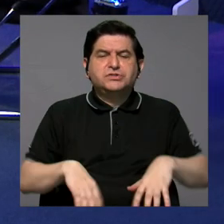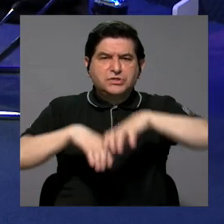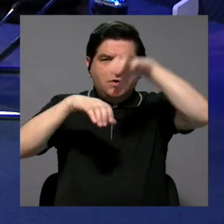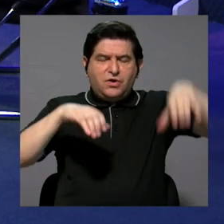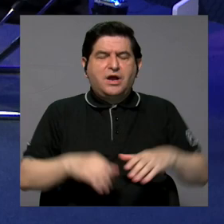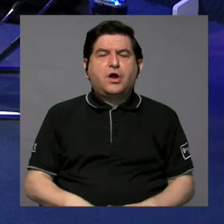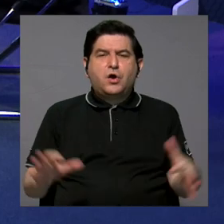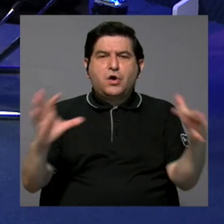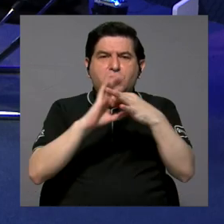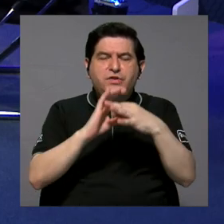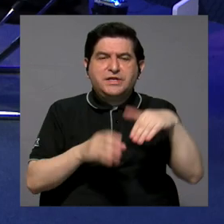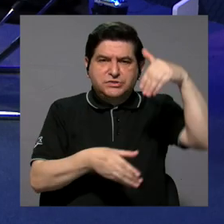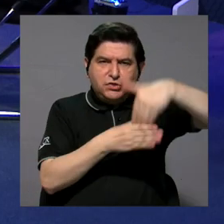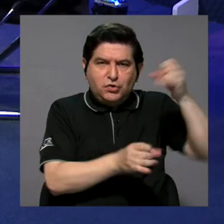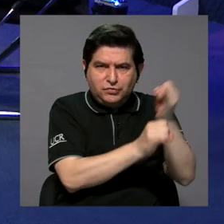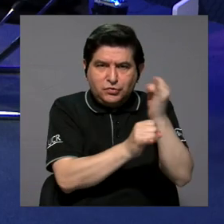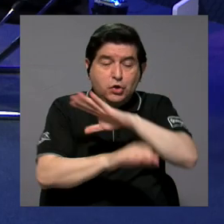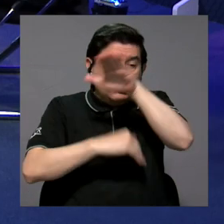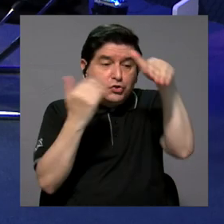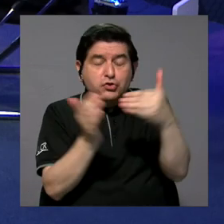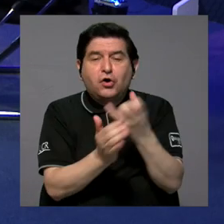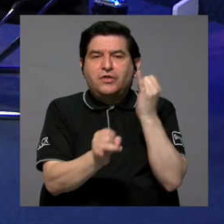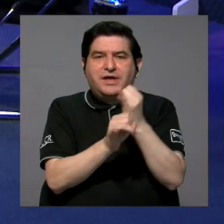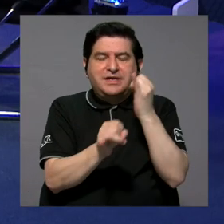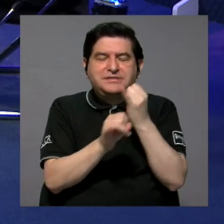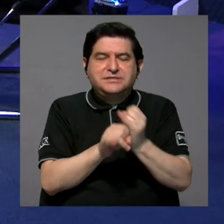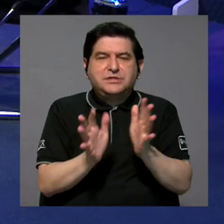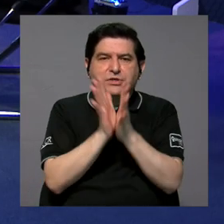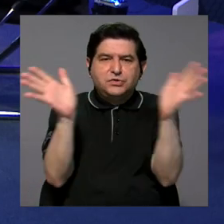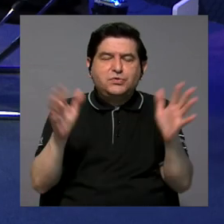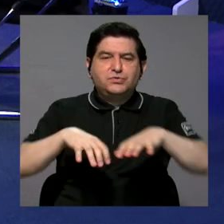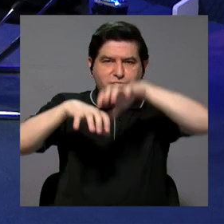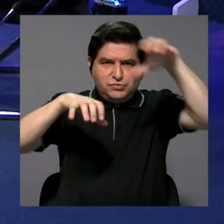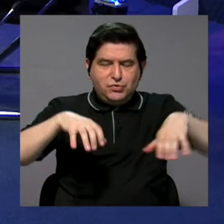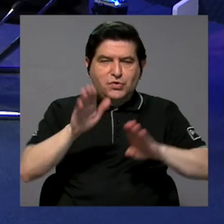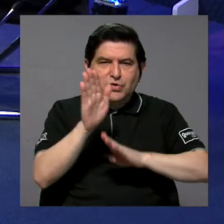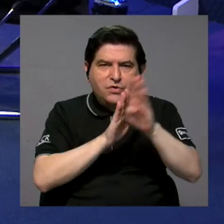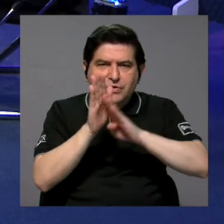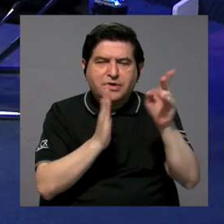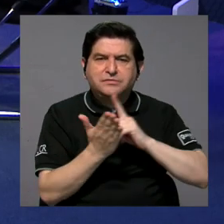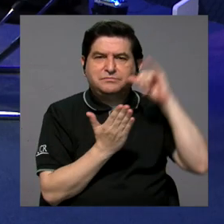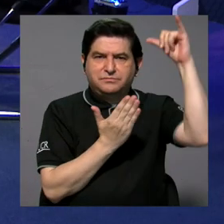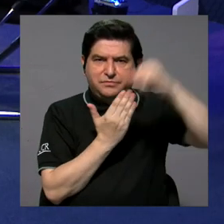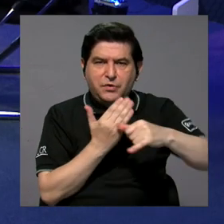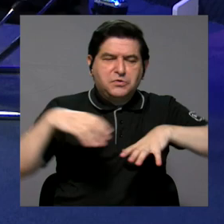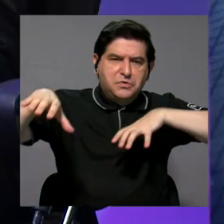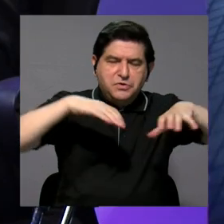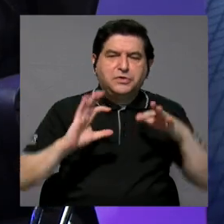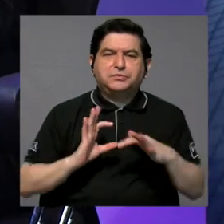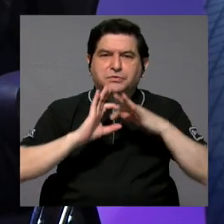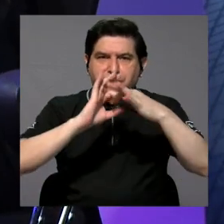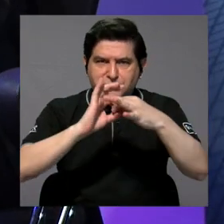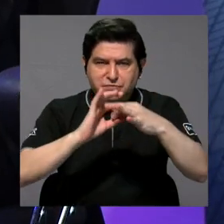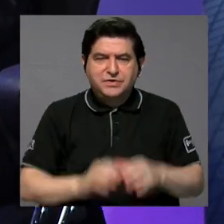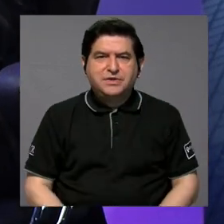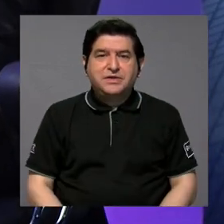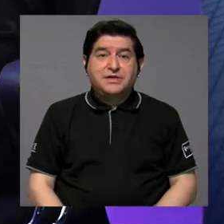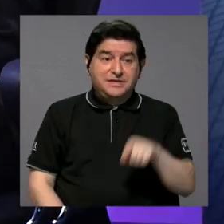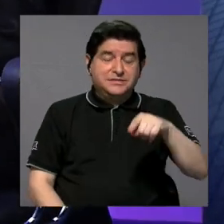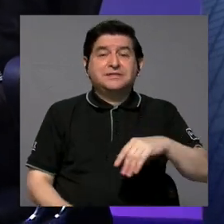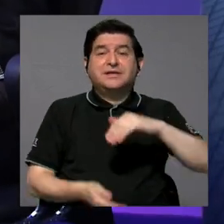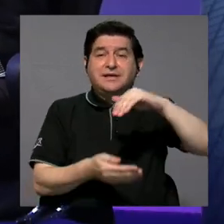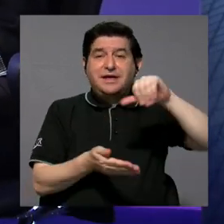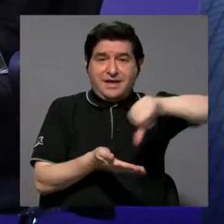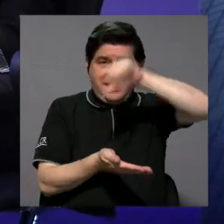Interinstitucional que van todas las instituciones públicas del Cantón y pues se desarrollan algunos proyectos o actividades en conjunto en la sede del centro